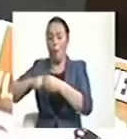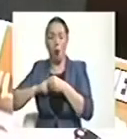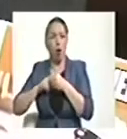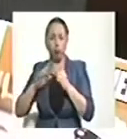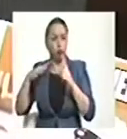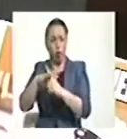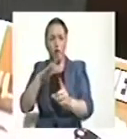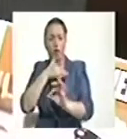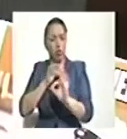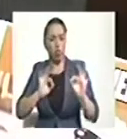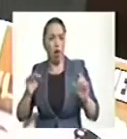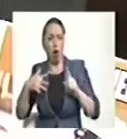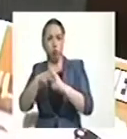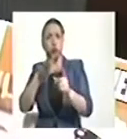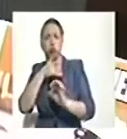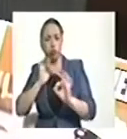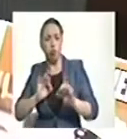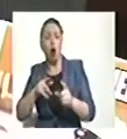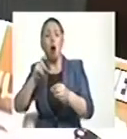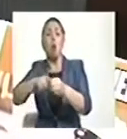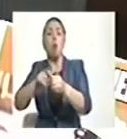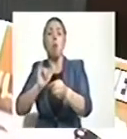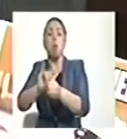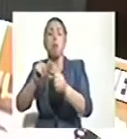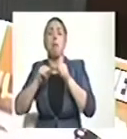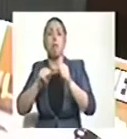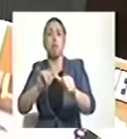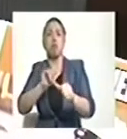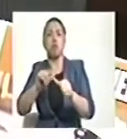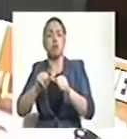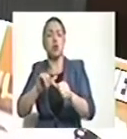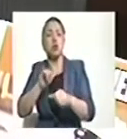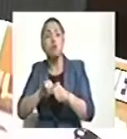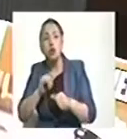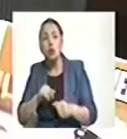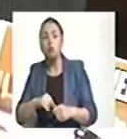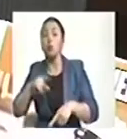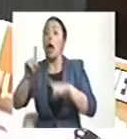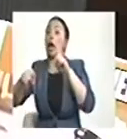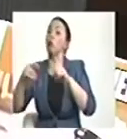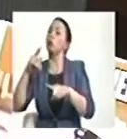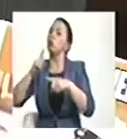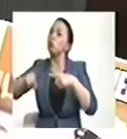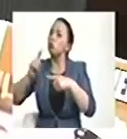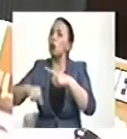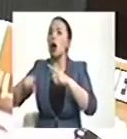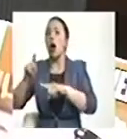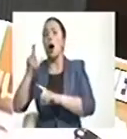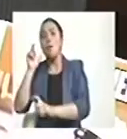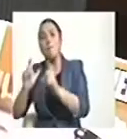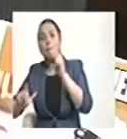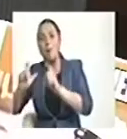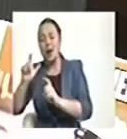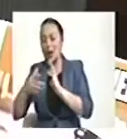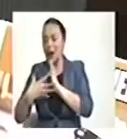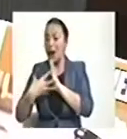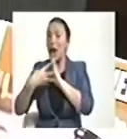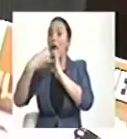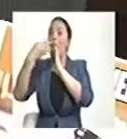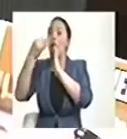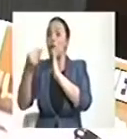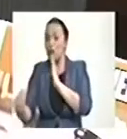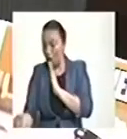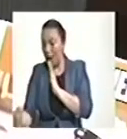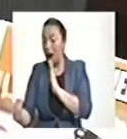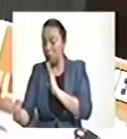quórum no es afectado por los impedimentos, solamente por las personas que están, por los congresistas que